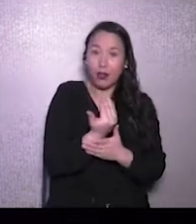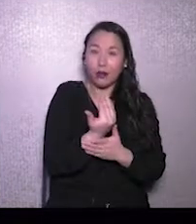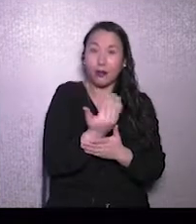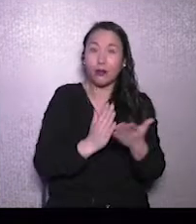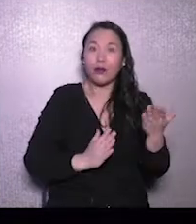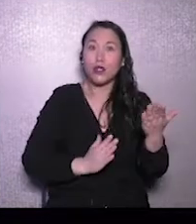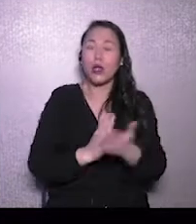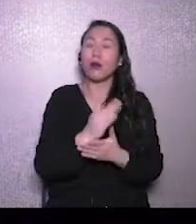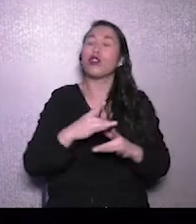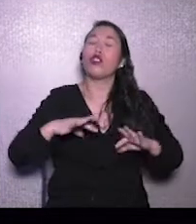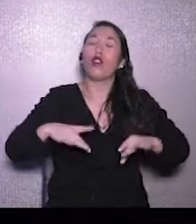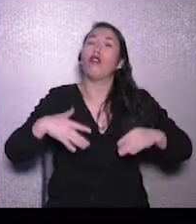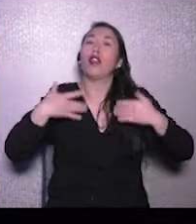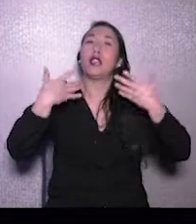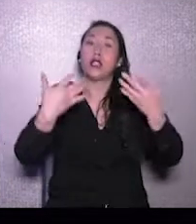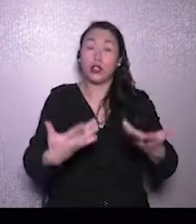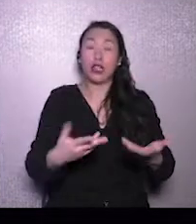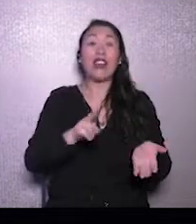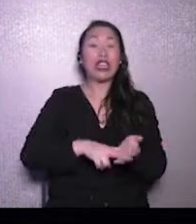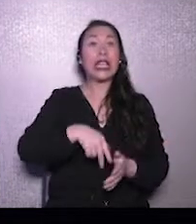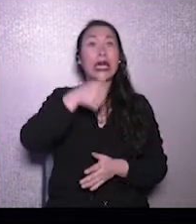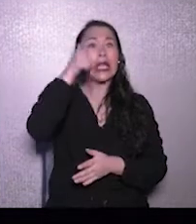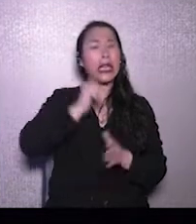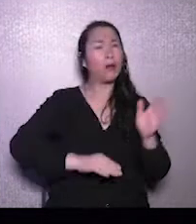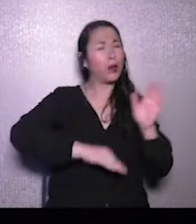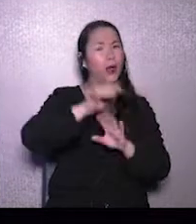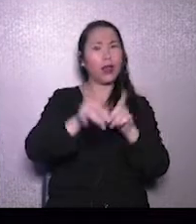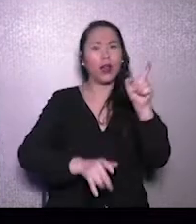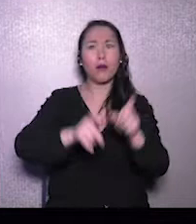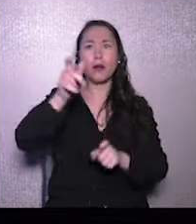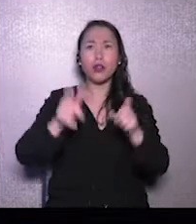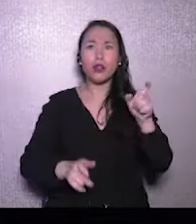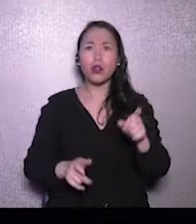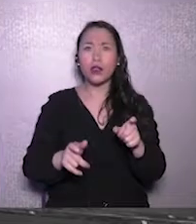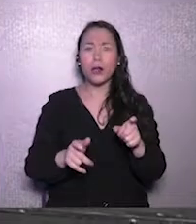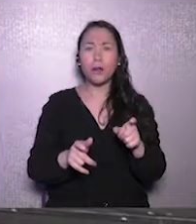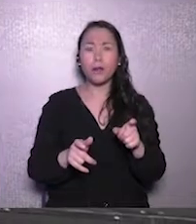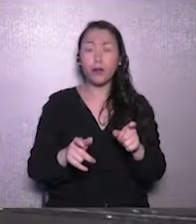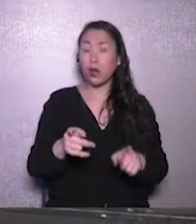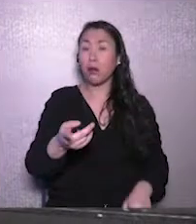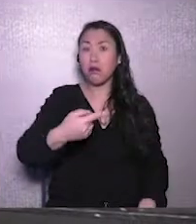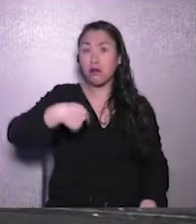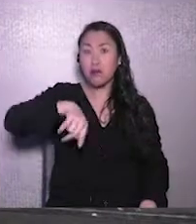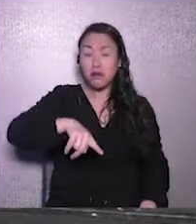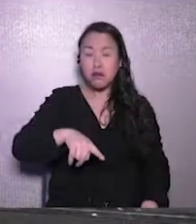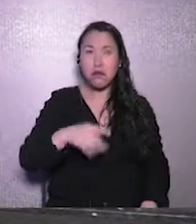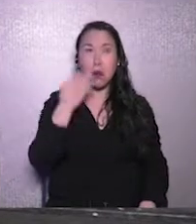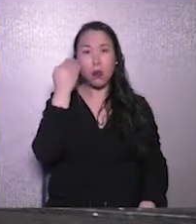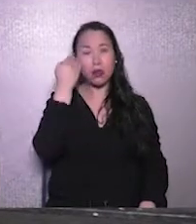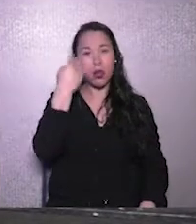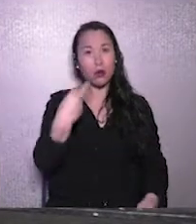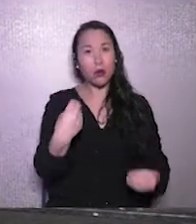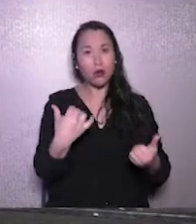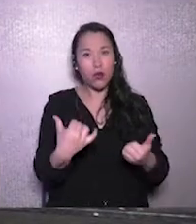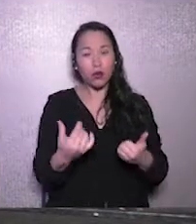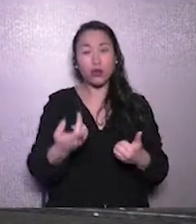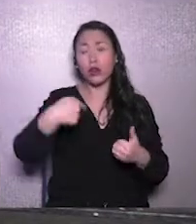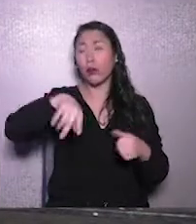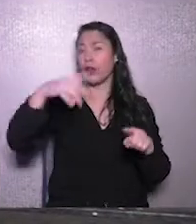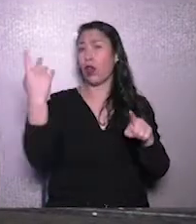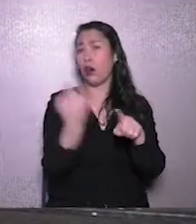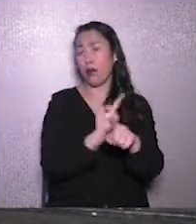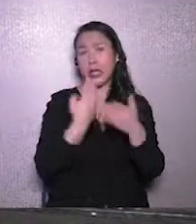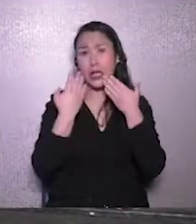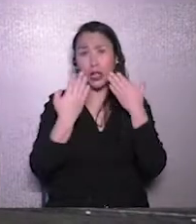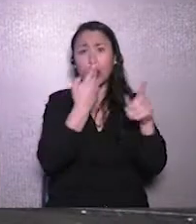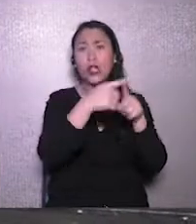los felicito. La verdad que ayer, la gran mayoría de ustedes tuvo la oportunidad de estar hoy día, tuvimos un gran seminario. Hemos estado conversando con distintas